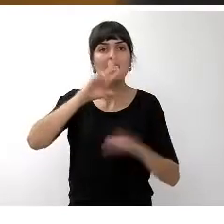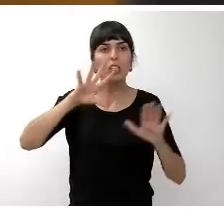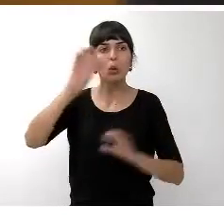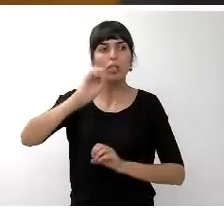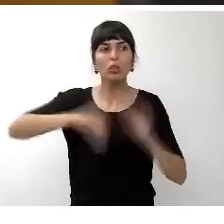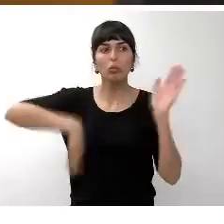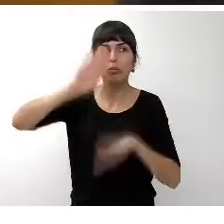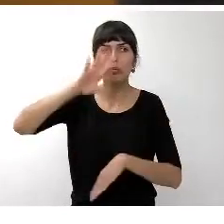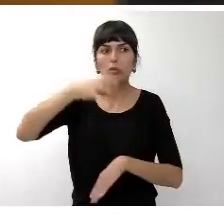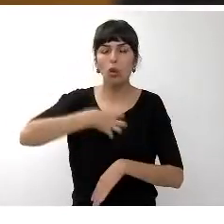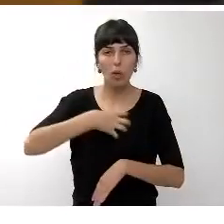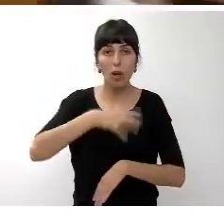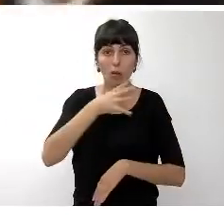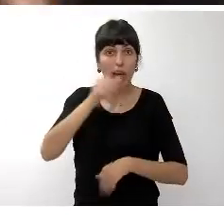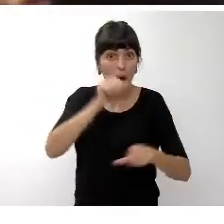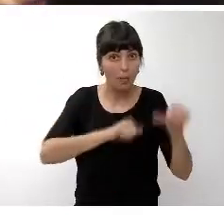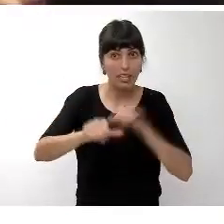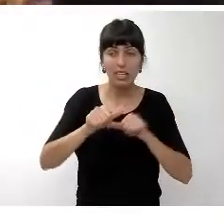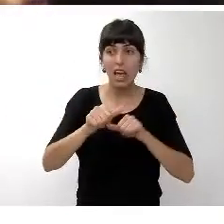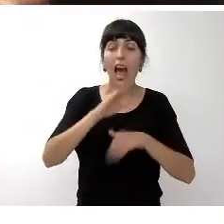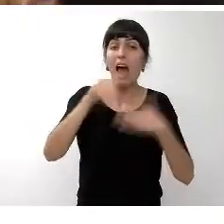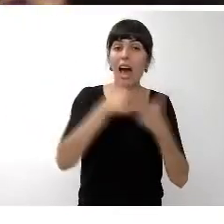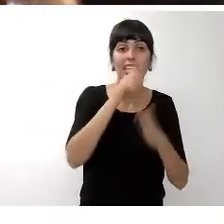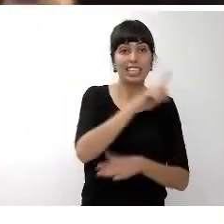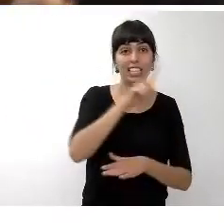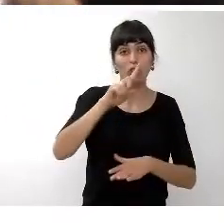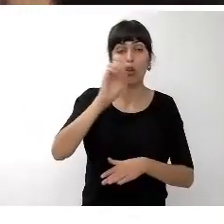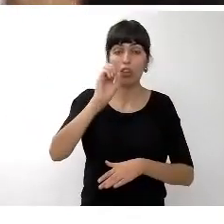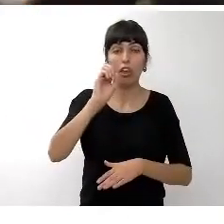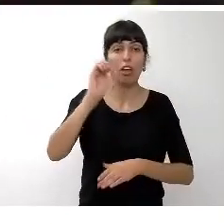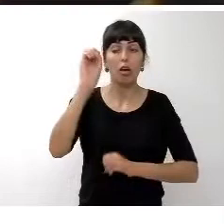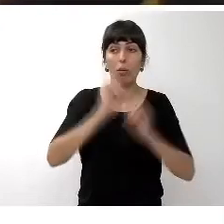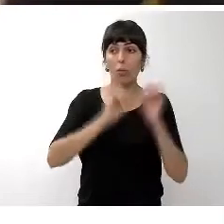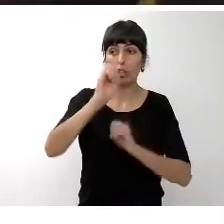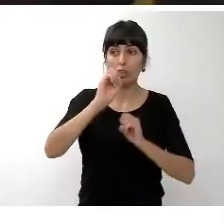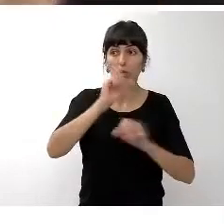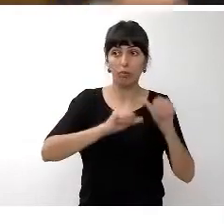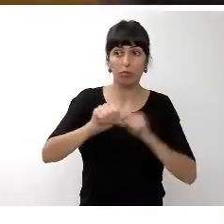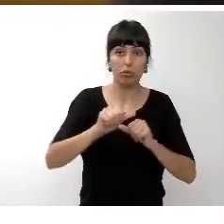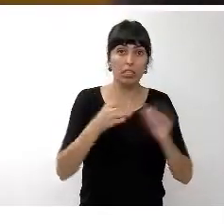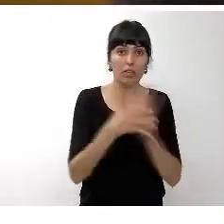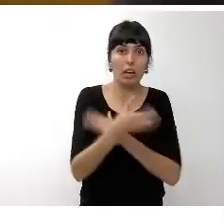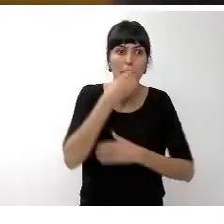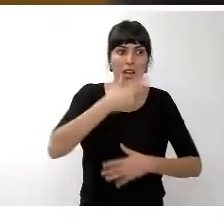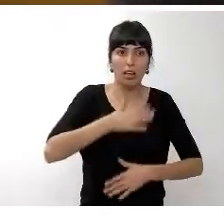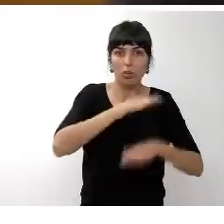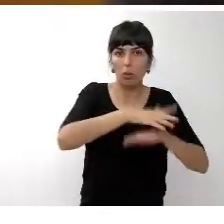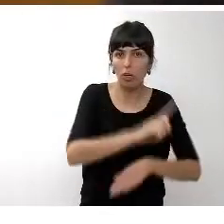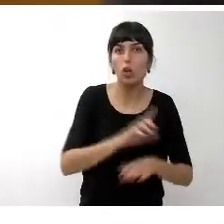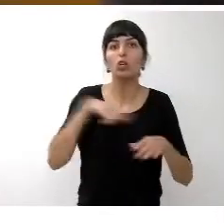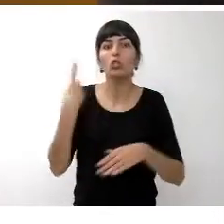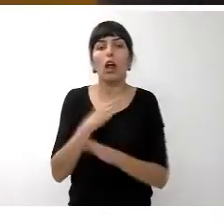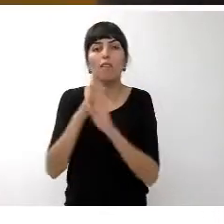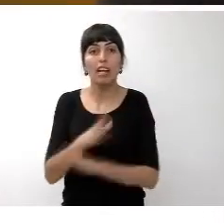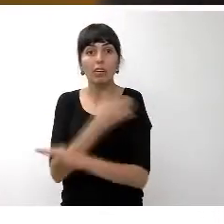porque a partir de esa cuantía hasta el 110% de tus ingresos liquidados con solidaridad hay que pedir autorización del Estado nosotros estamos en el 51%